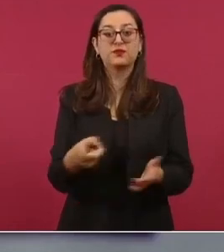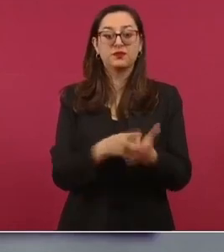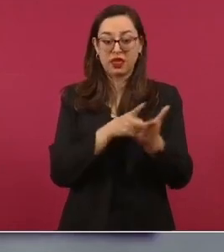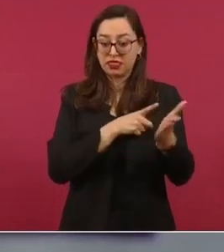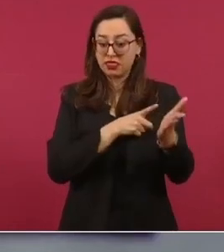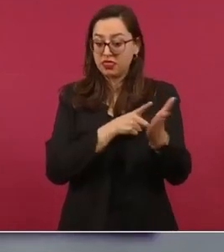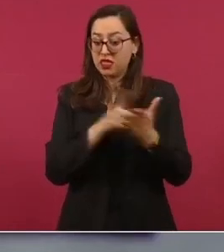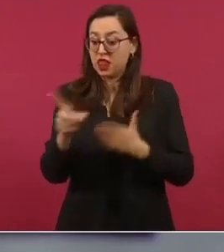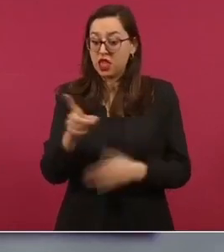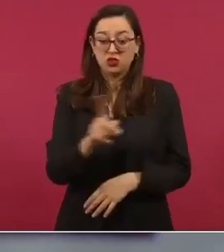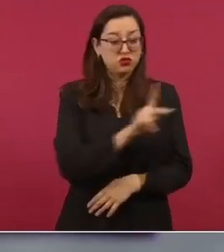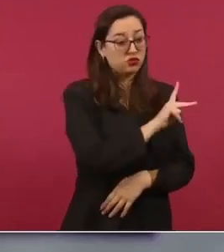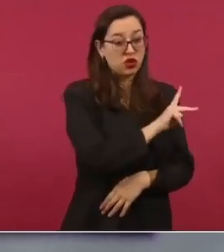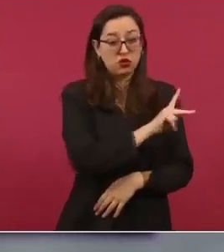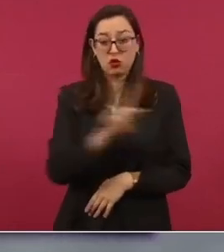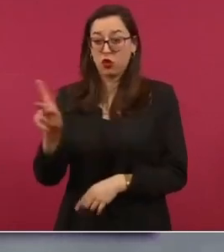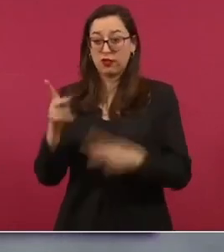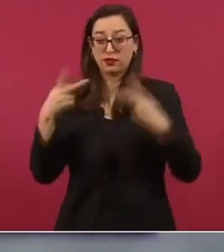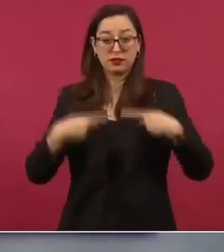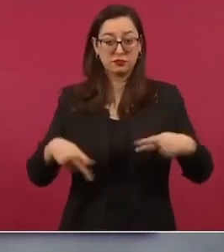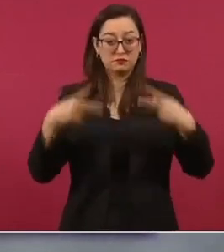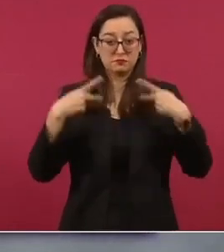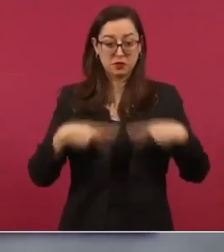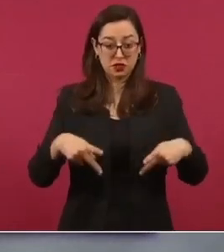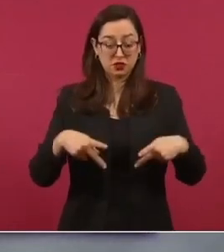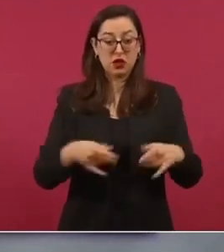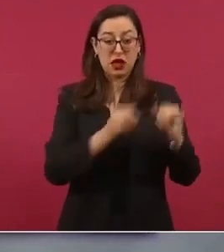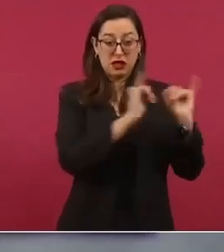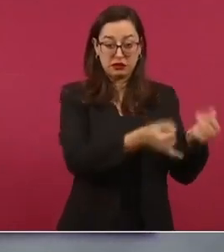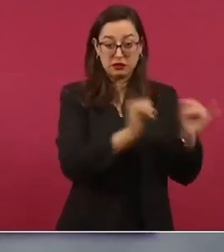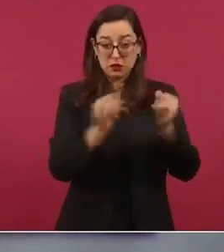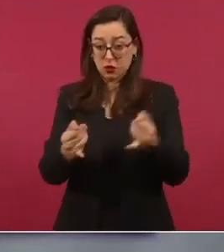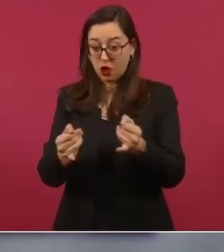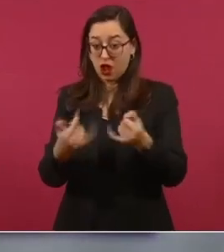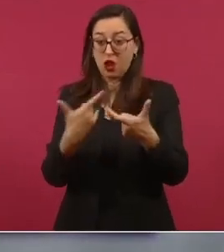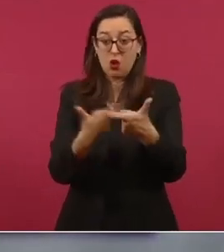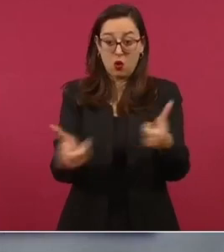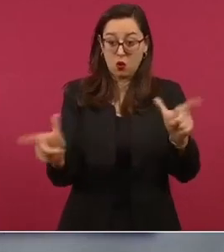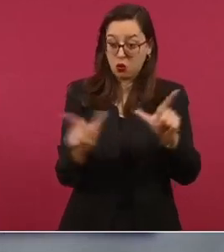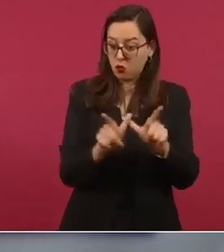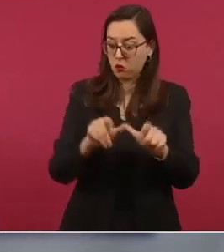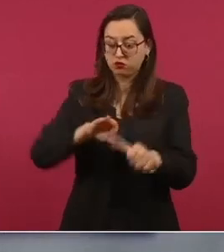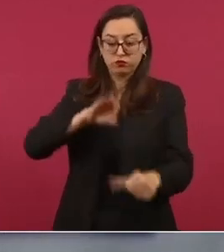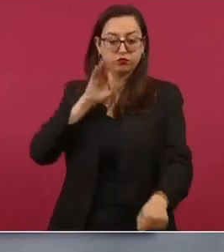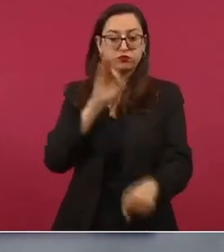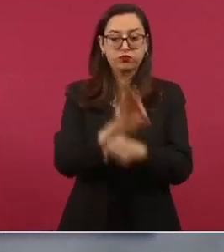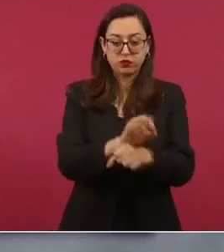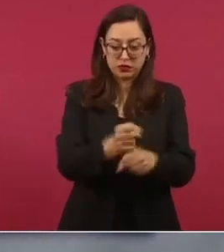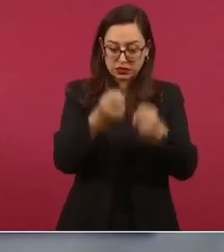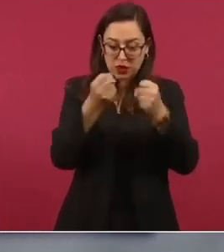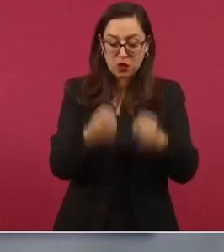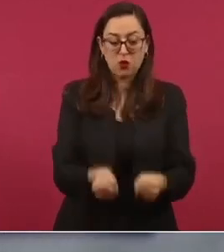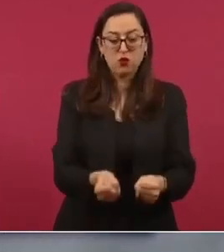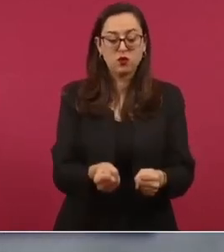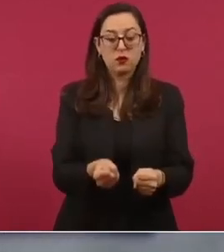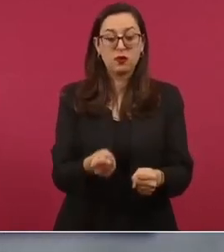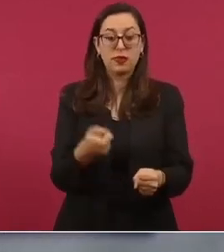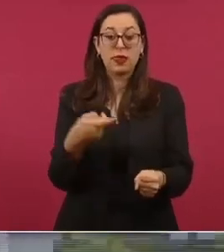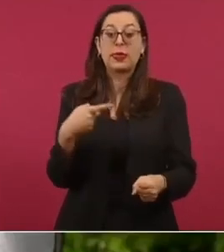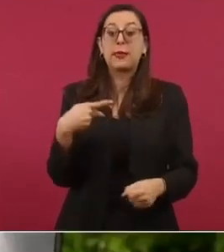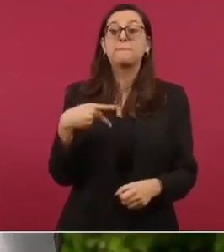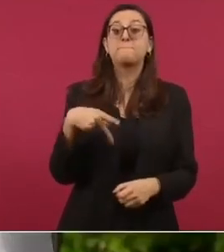individuales y colectivos pero se aplica el principio